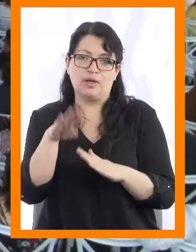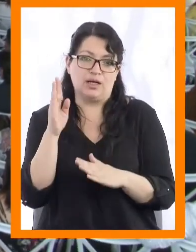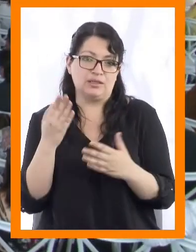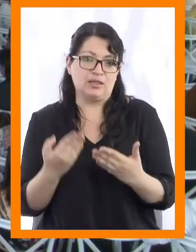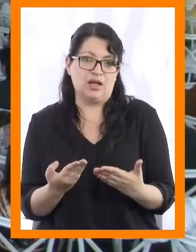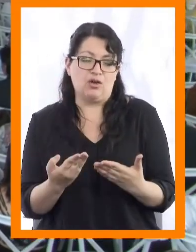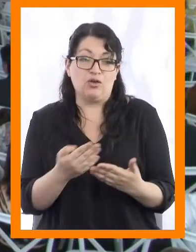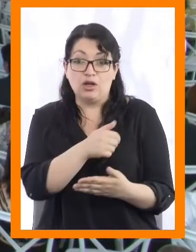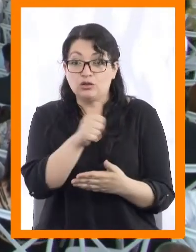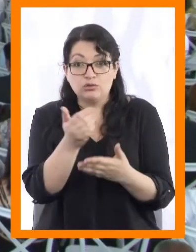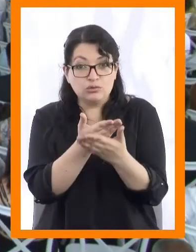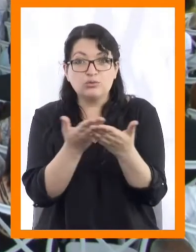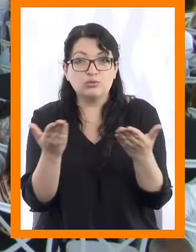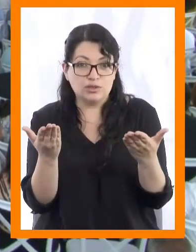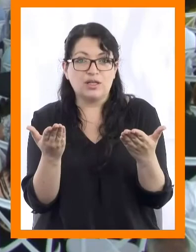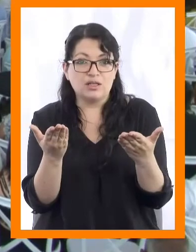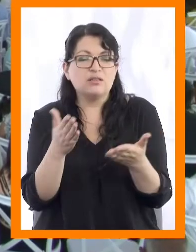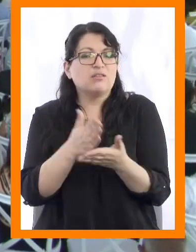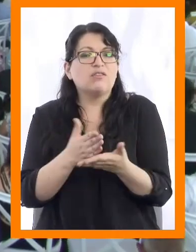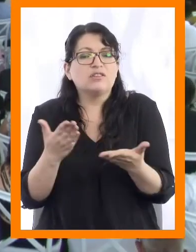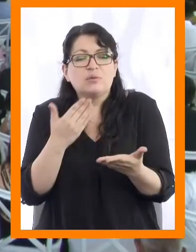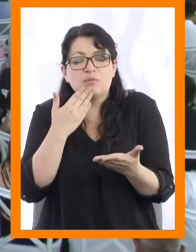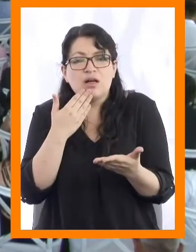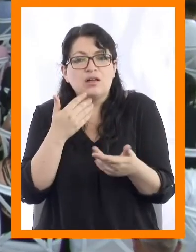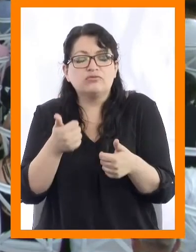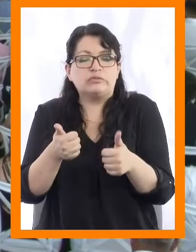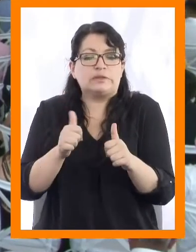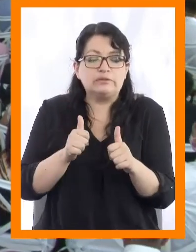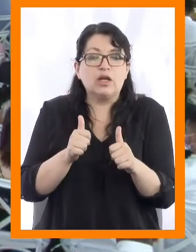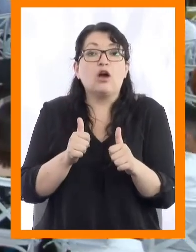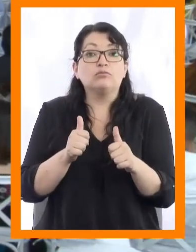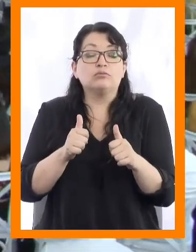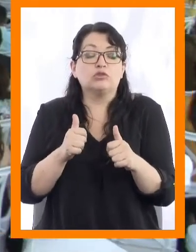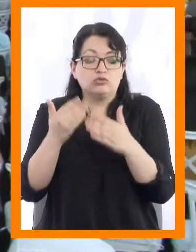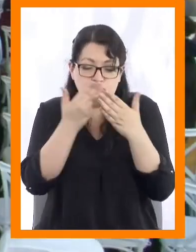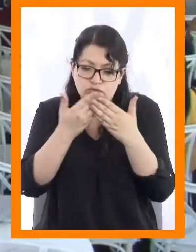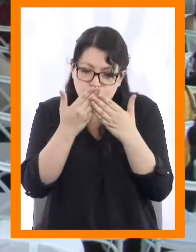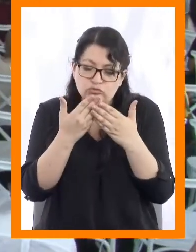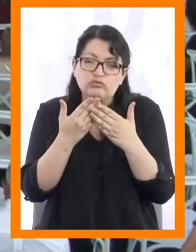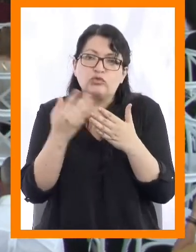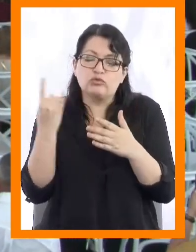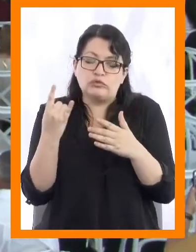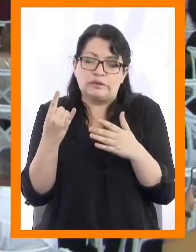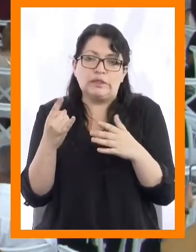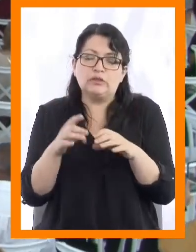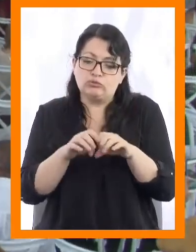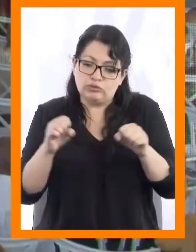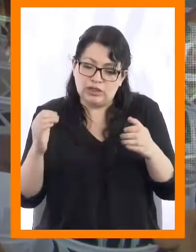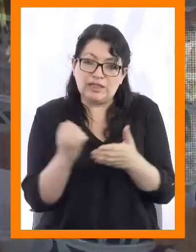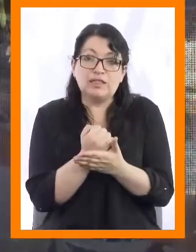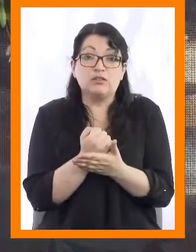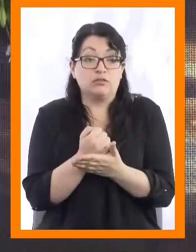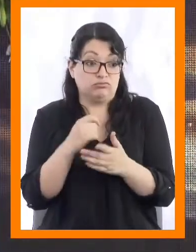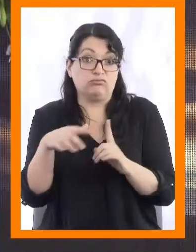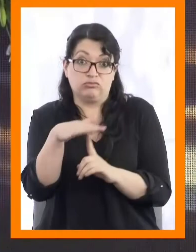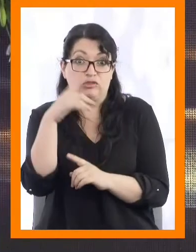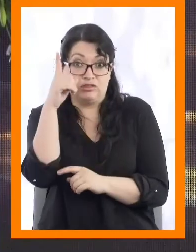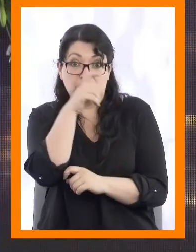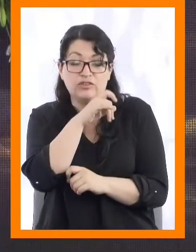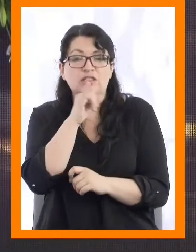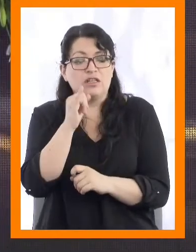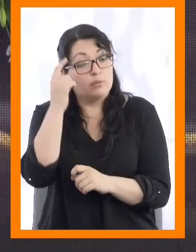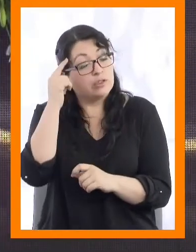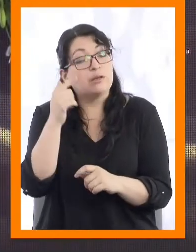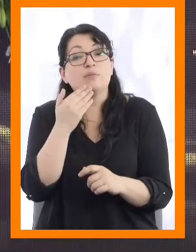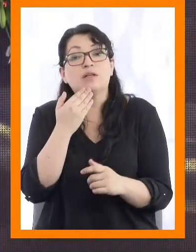Todas y todos ustedes debieron enfrentar el desafío de completar su formación universitaria en un periodo complejo, pero al mismo tiempo muy